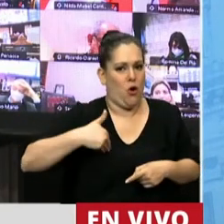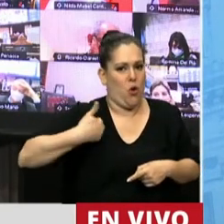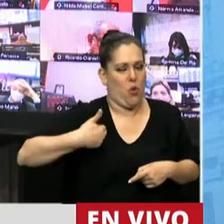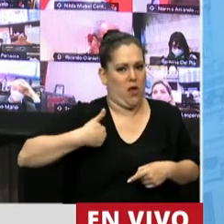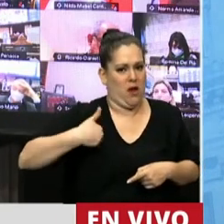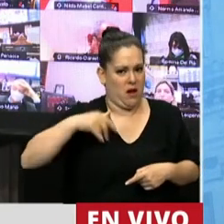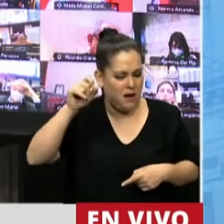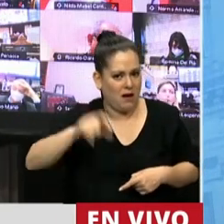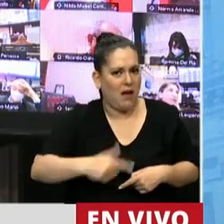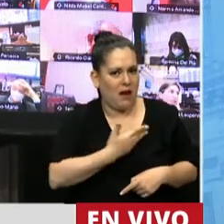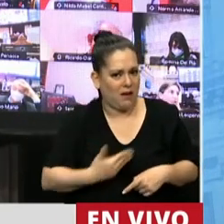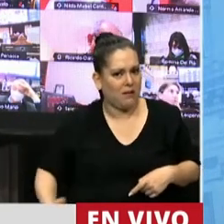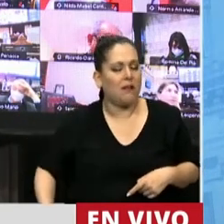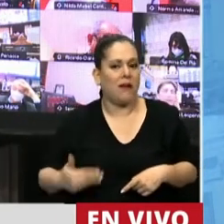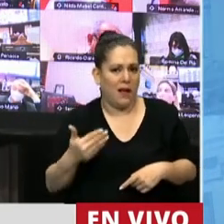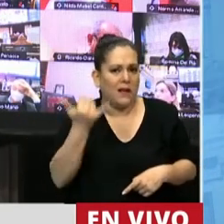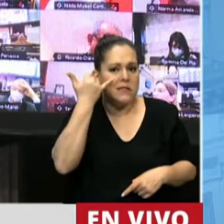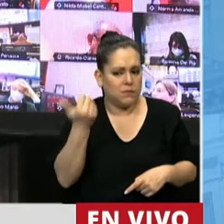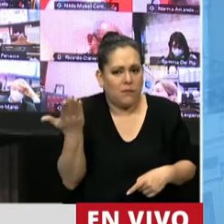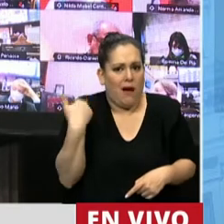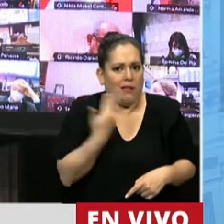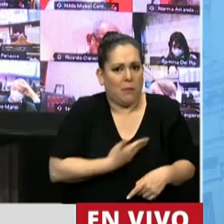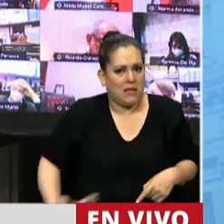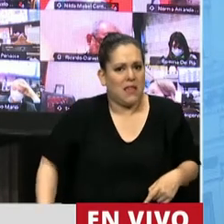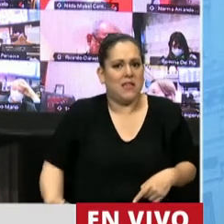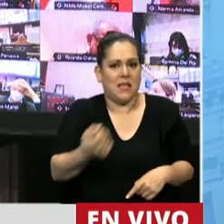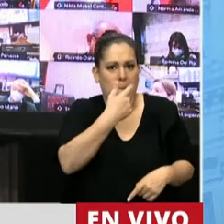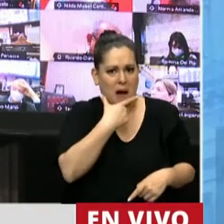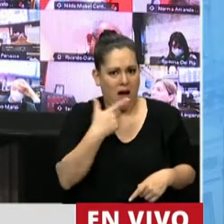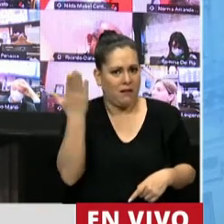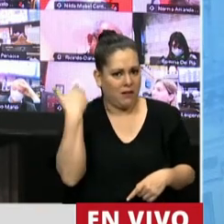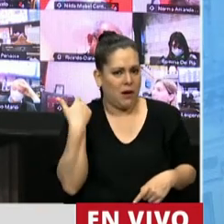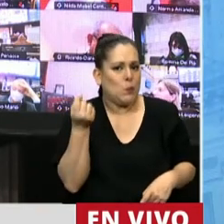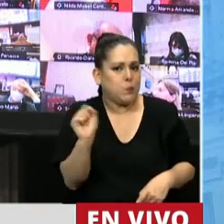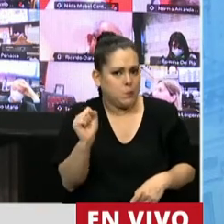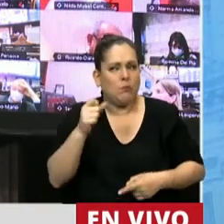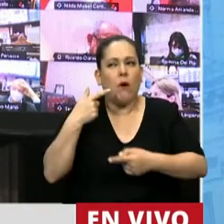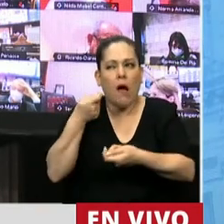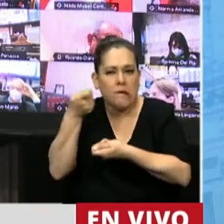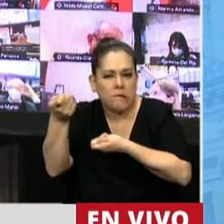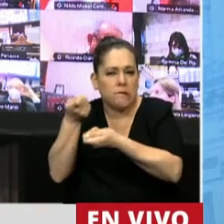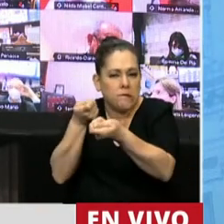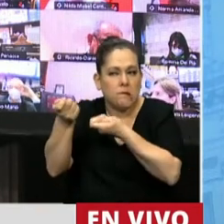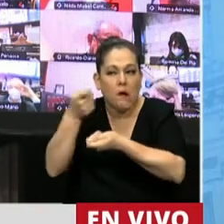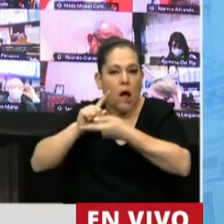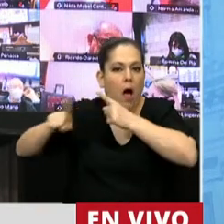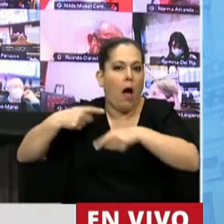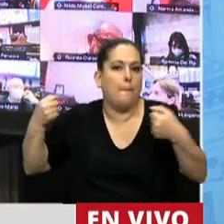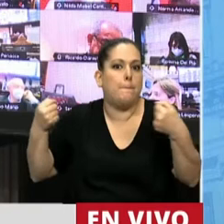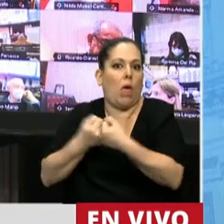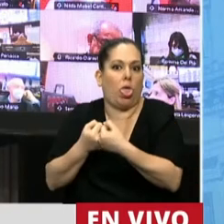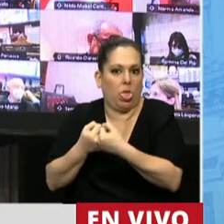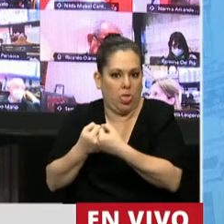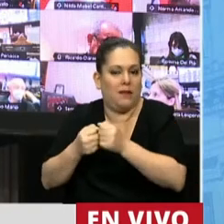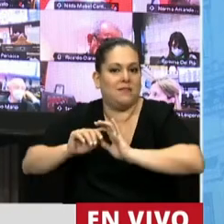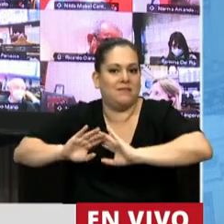como digo, le tocó al gobierno del presidente Mauricio Macri llevar adelante las negociaciones y alcanzar el acuerdo sobre este convenio,